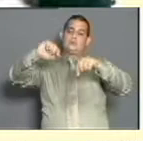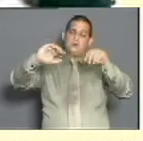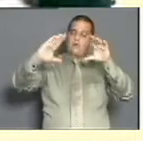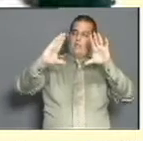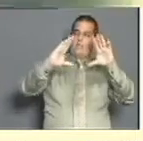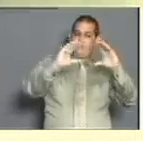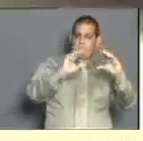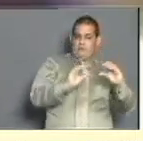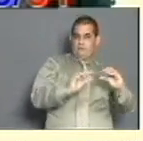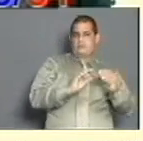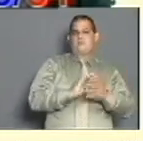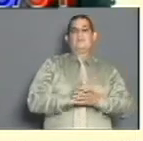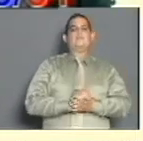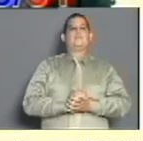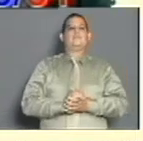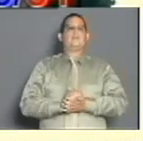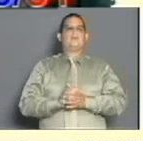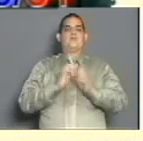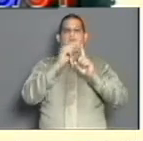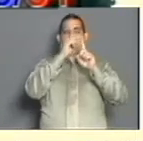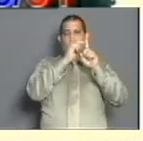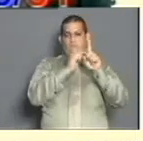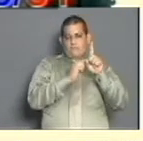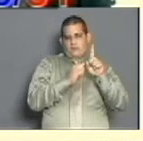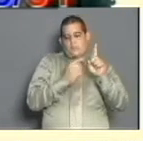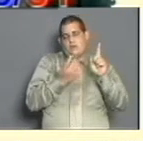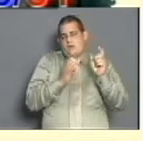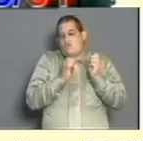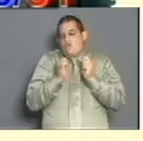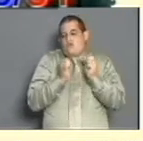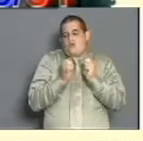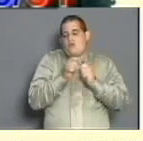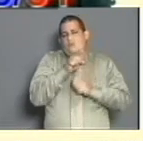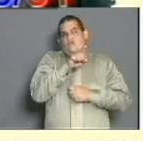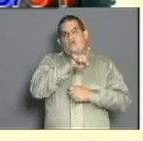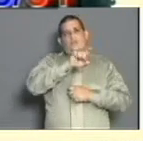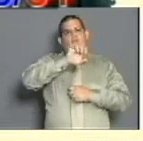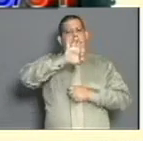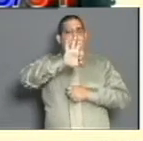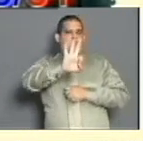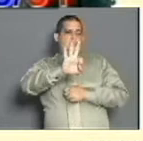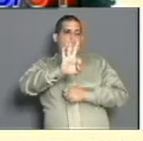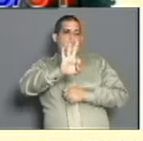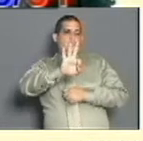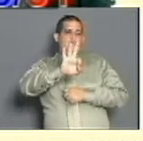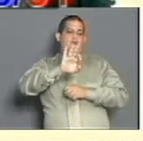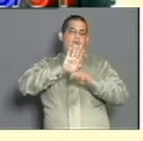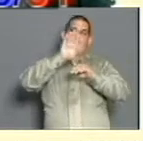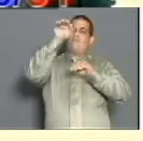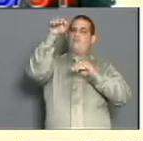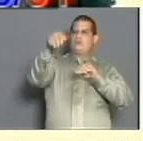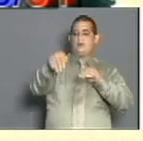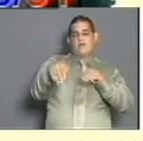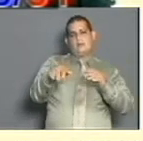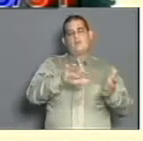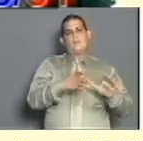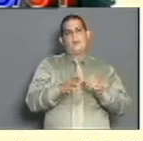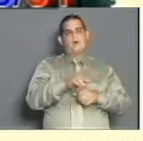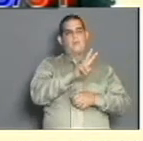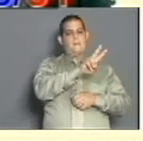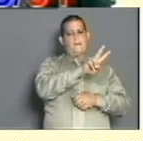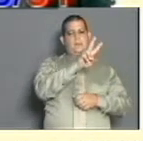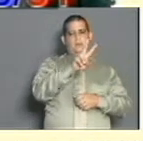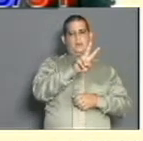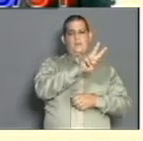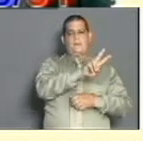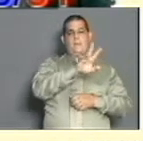anochecer. Las temperaturas mínimas al amanecer estarán cercanas a los 18 grados Celsius en las montañas y entre 22 y